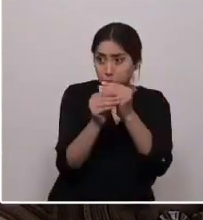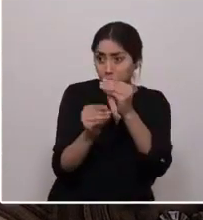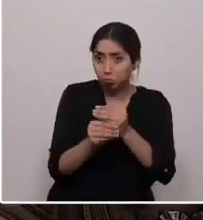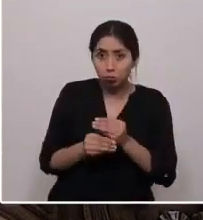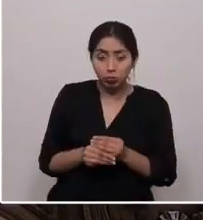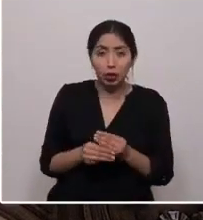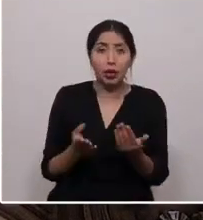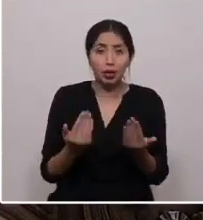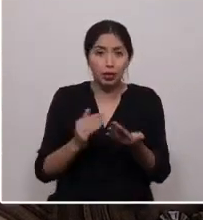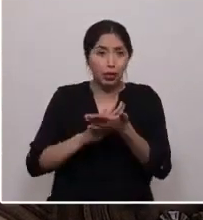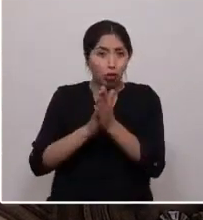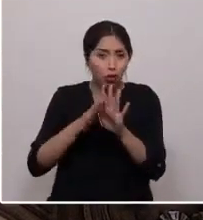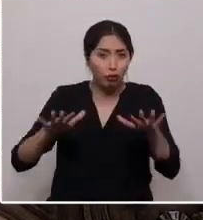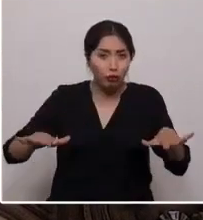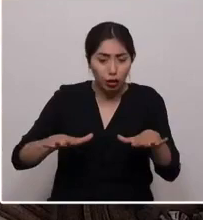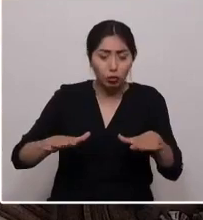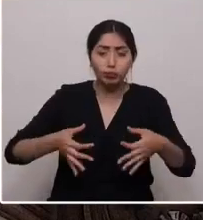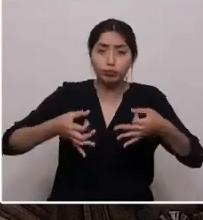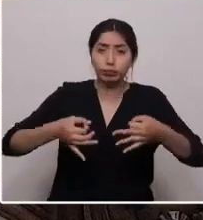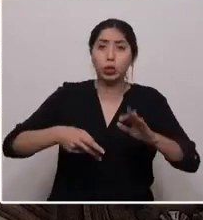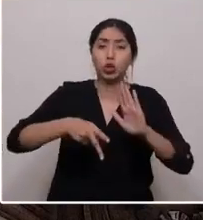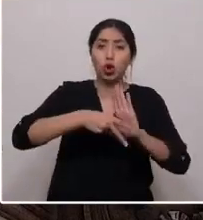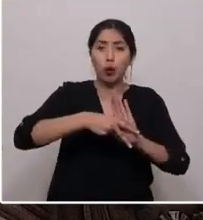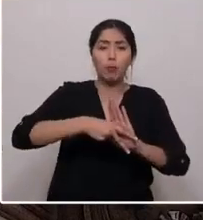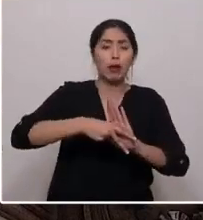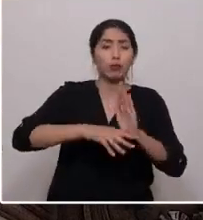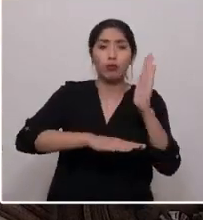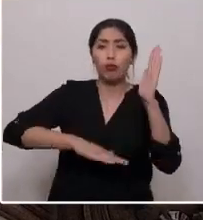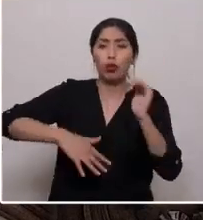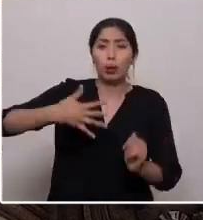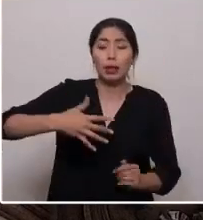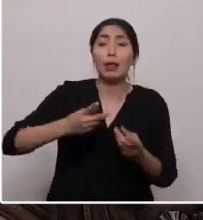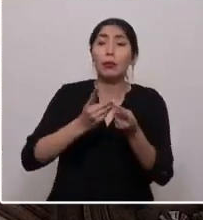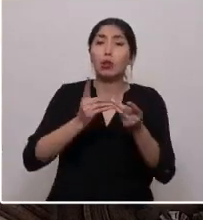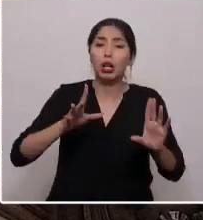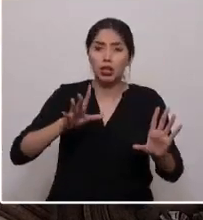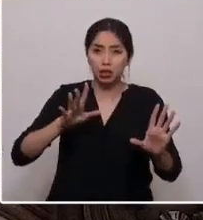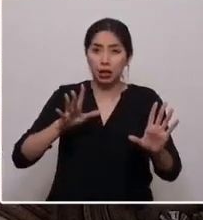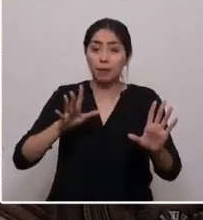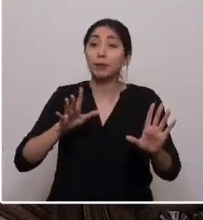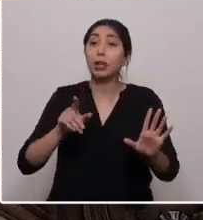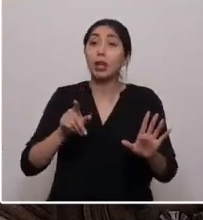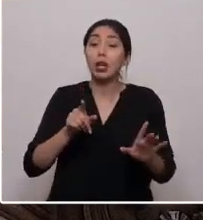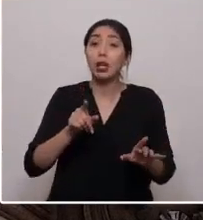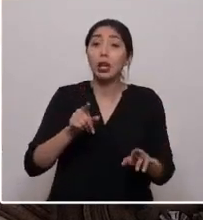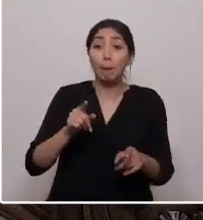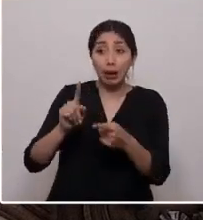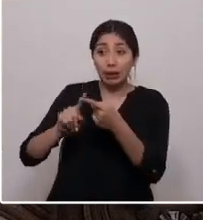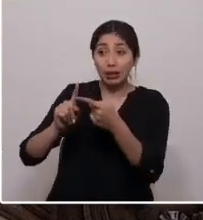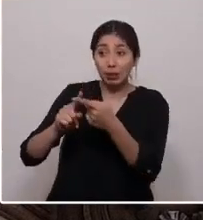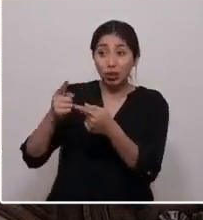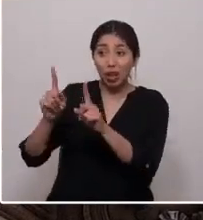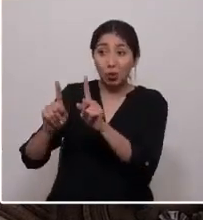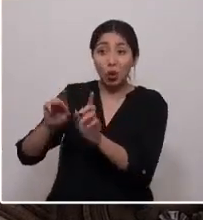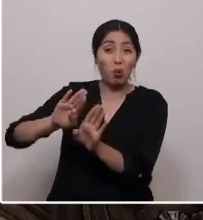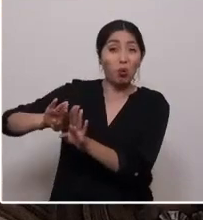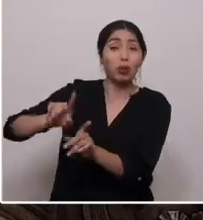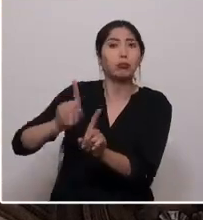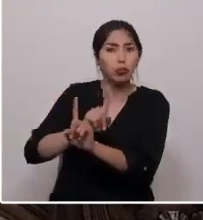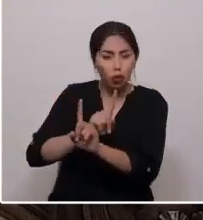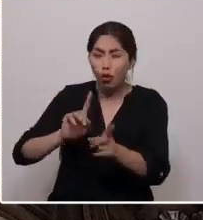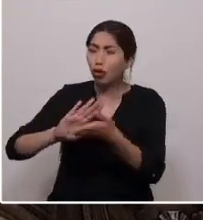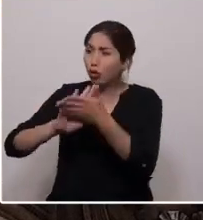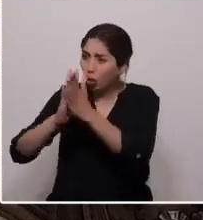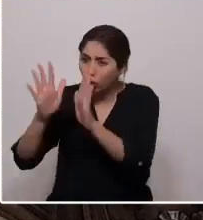norma fundamental, democrática y objetiva, que no excluya la participación de nadie y que no quede reducida